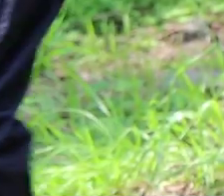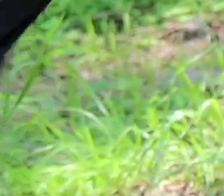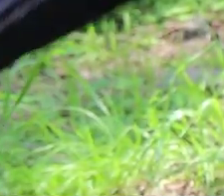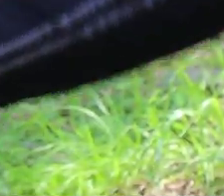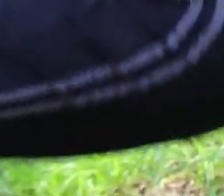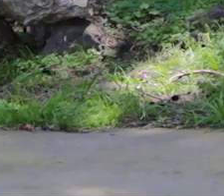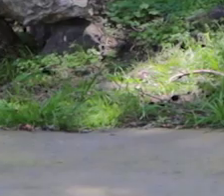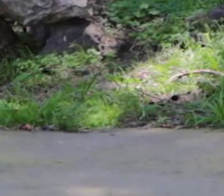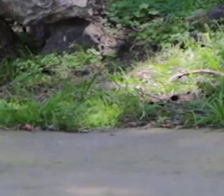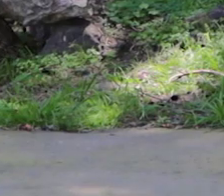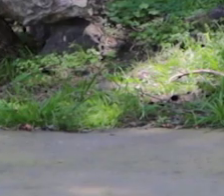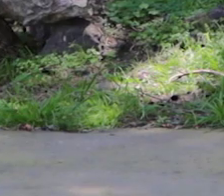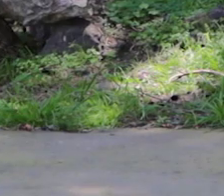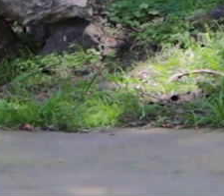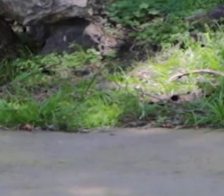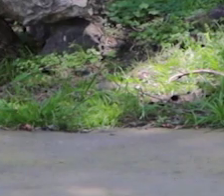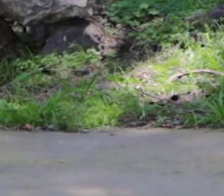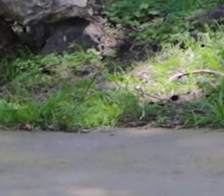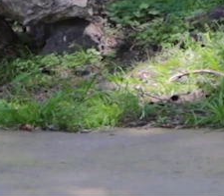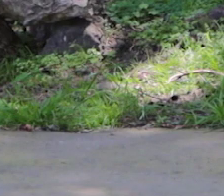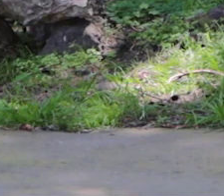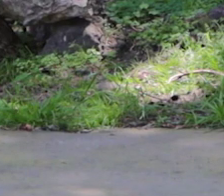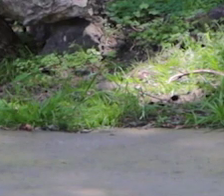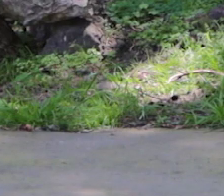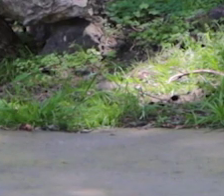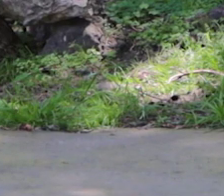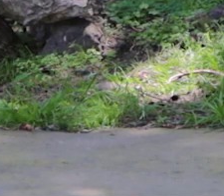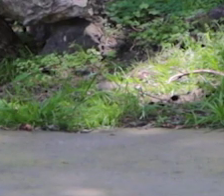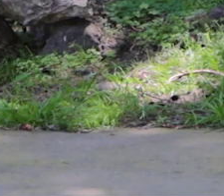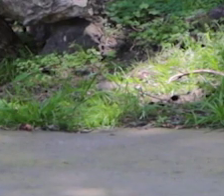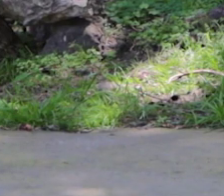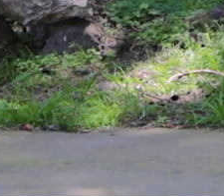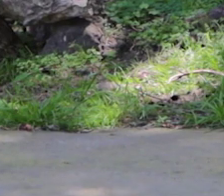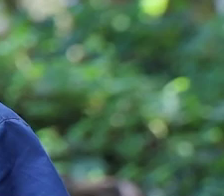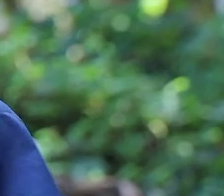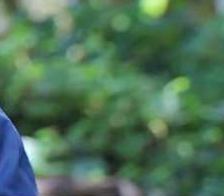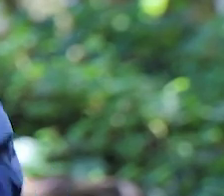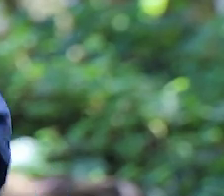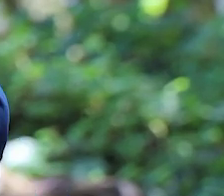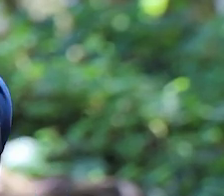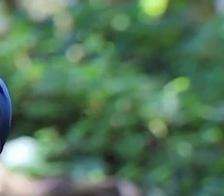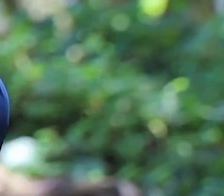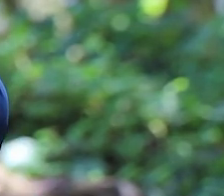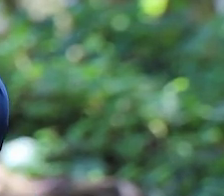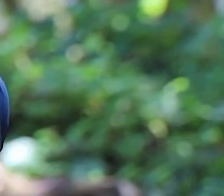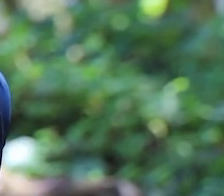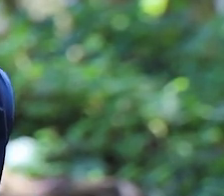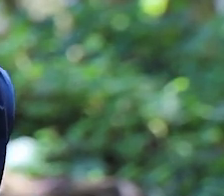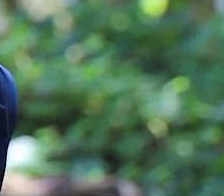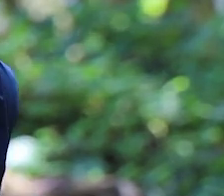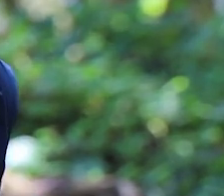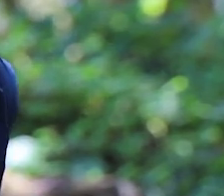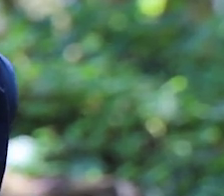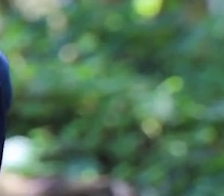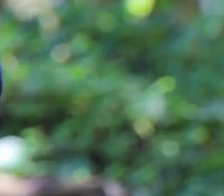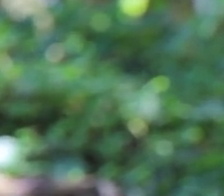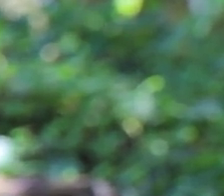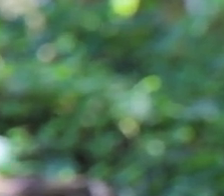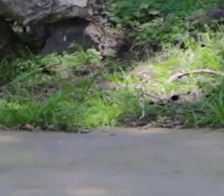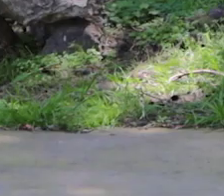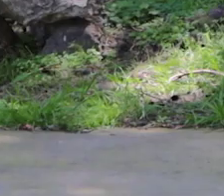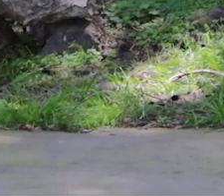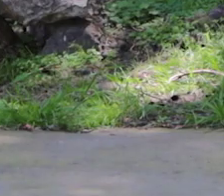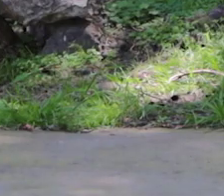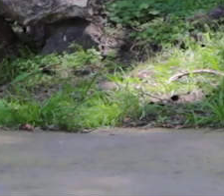Muy bien. Vamos a abrir nuestro compás. Levamos los brazos y vamos a trabajar la pierna.